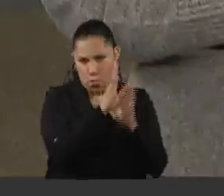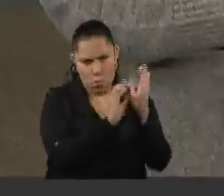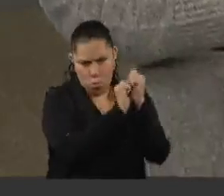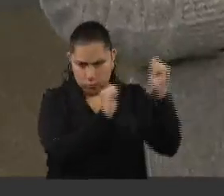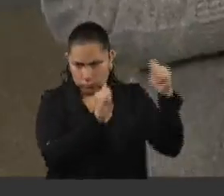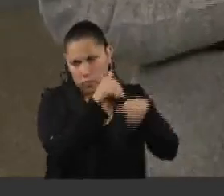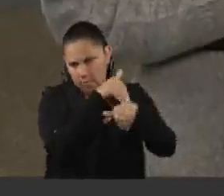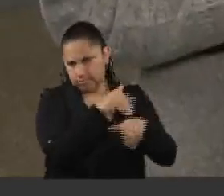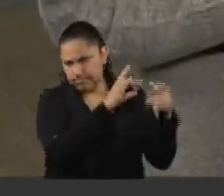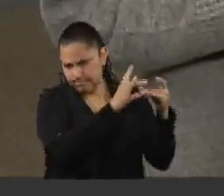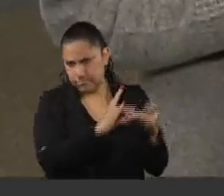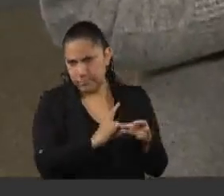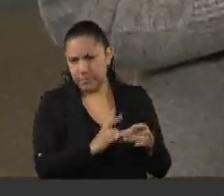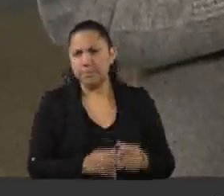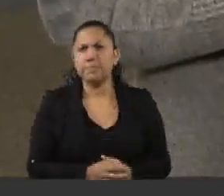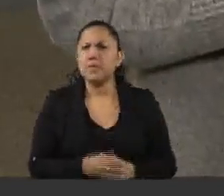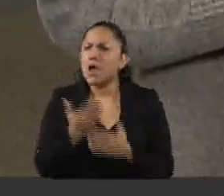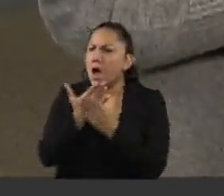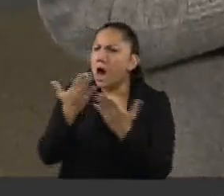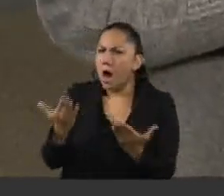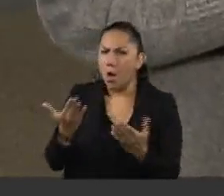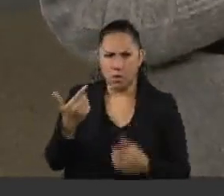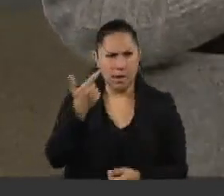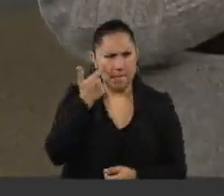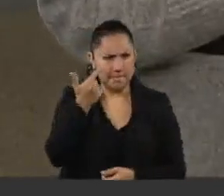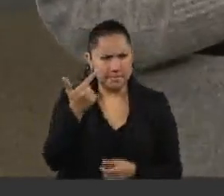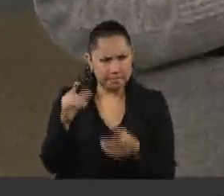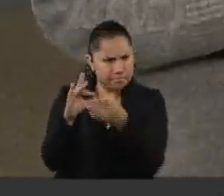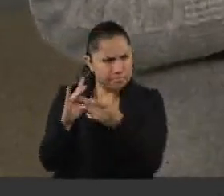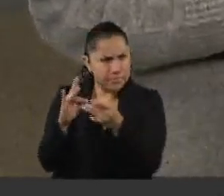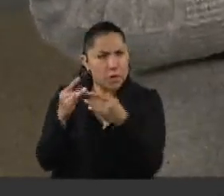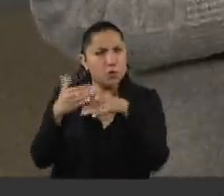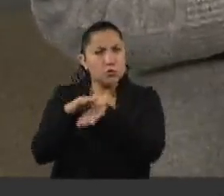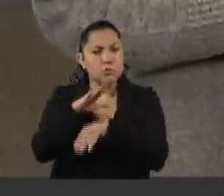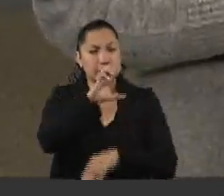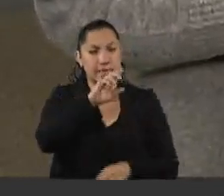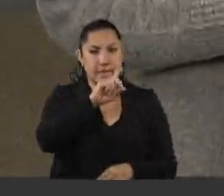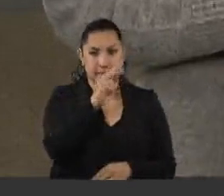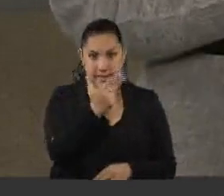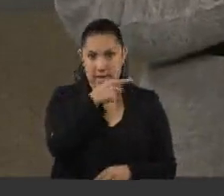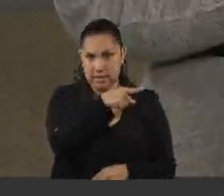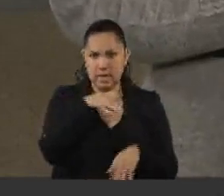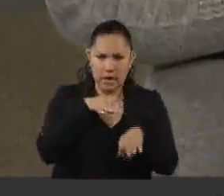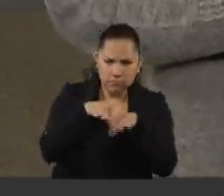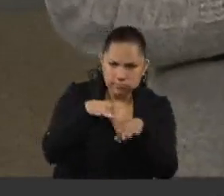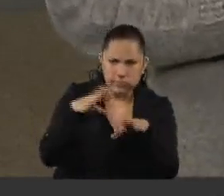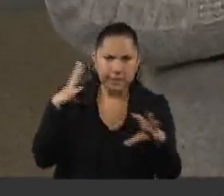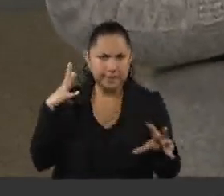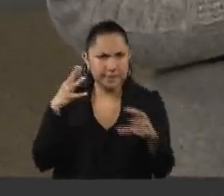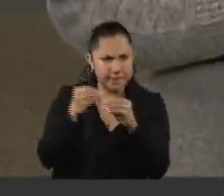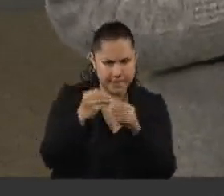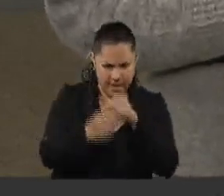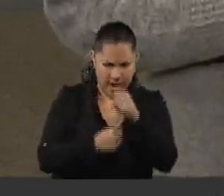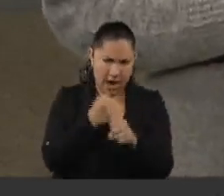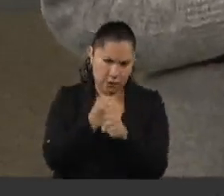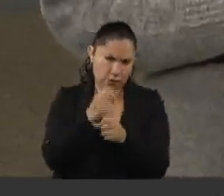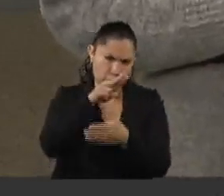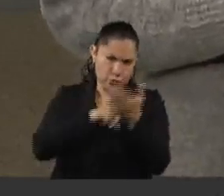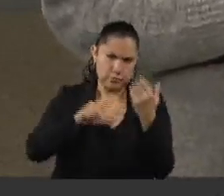Vamos a conocer algunos detalles de este balance de labores de la Comisión Nacional de Derechos Humanos en este 2023.